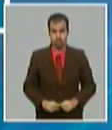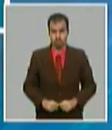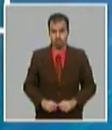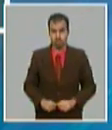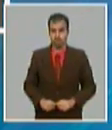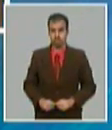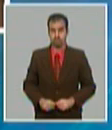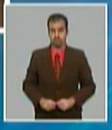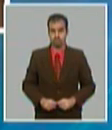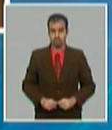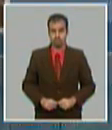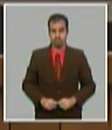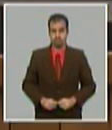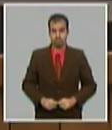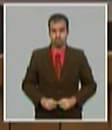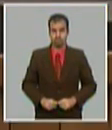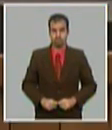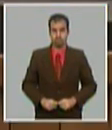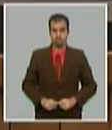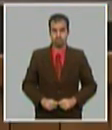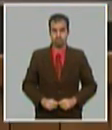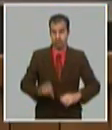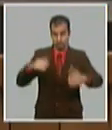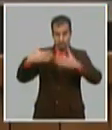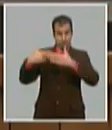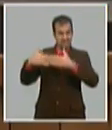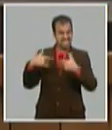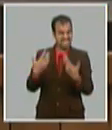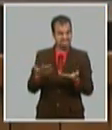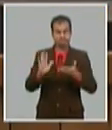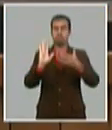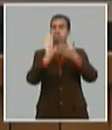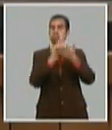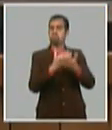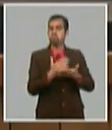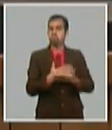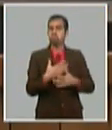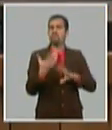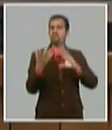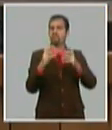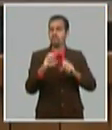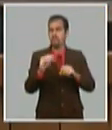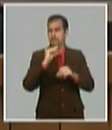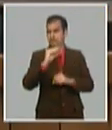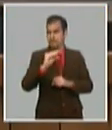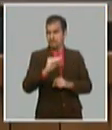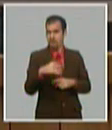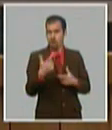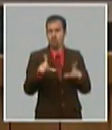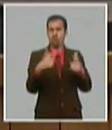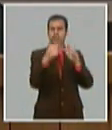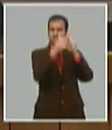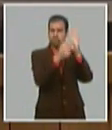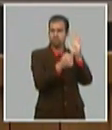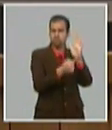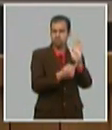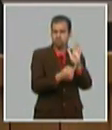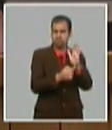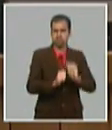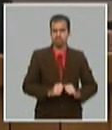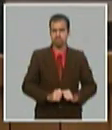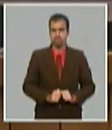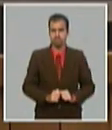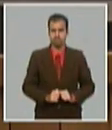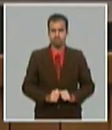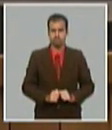se aplicará en el sector empresarial un nuevo mecanismo que comprende la eliminación de los sistemas de pago condicionados al cumplimiento de indicadores directivos se